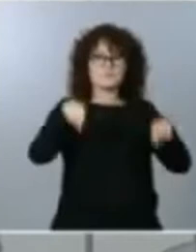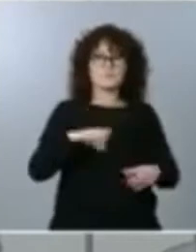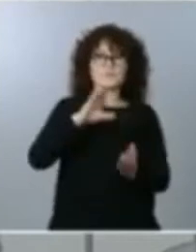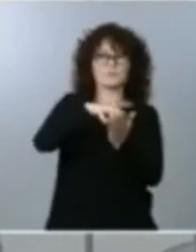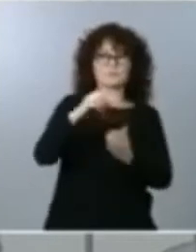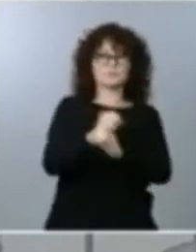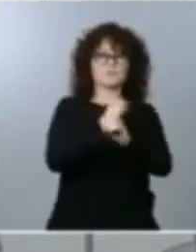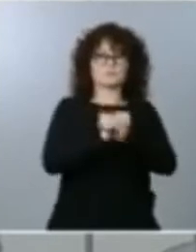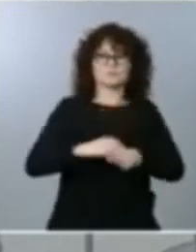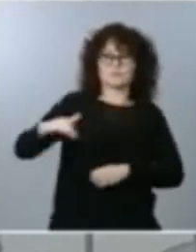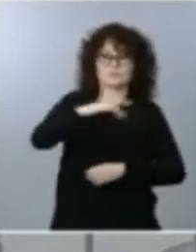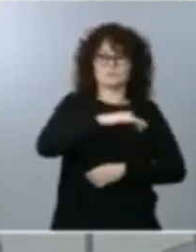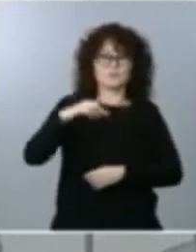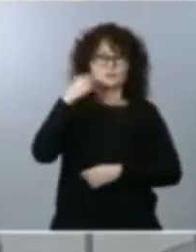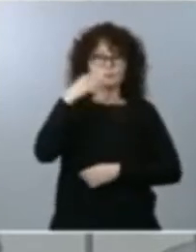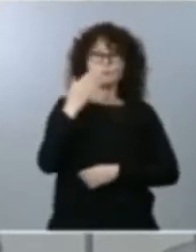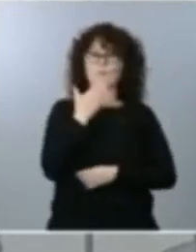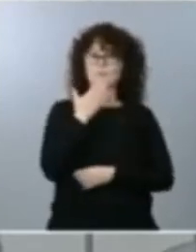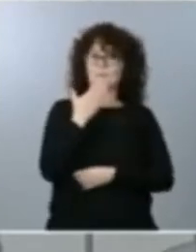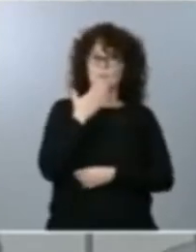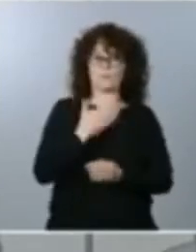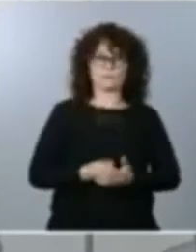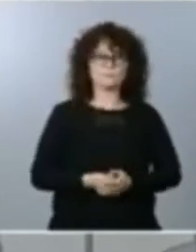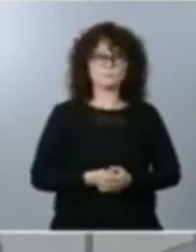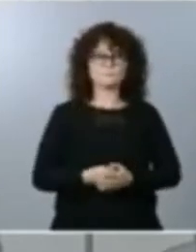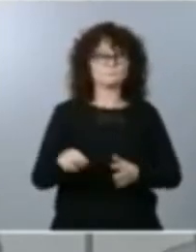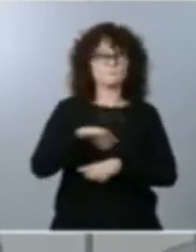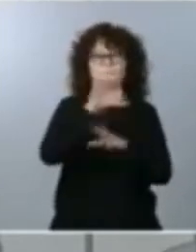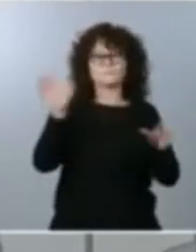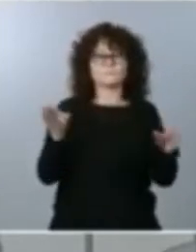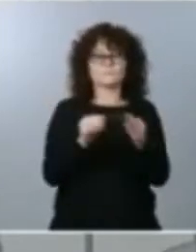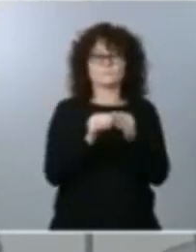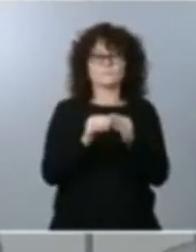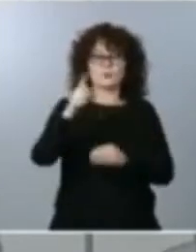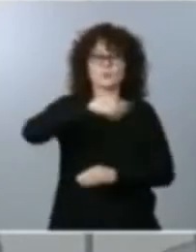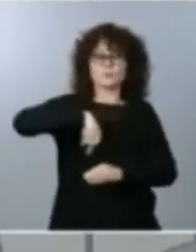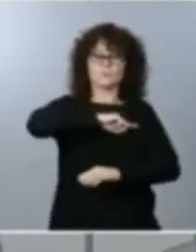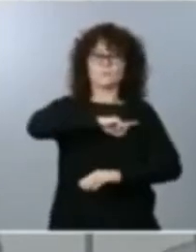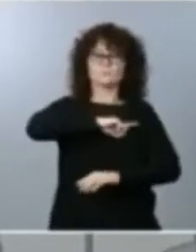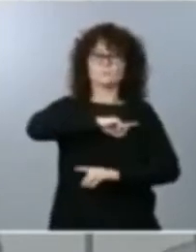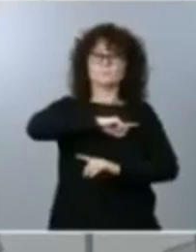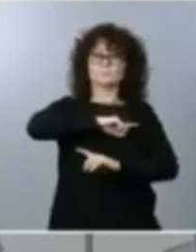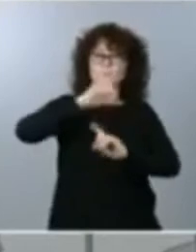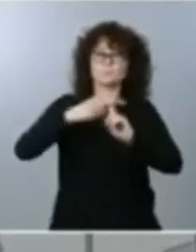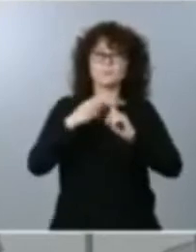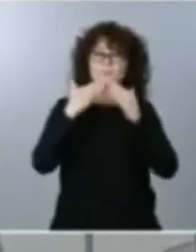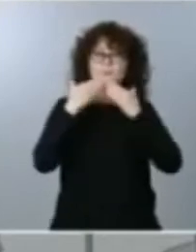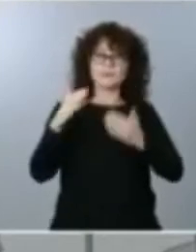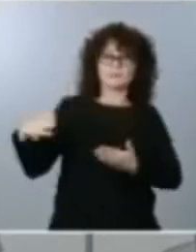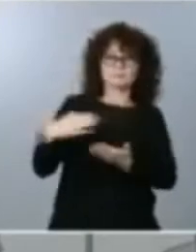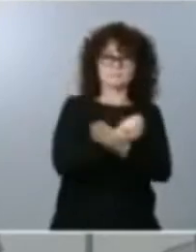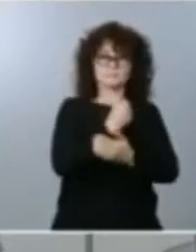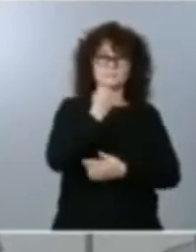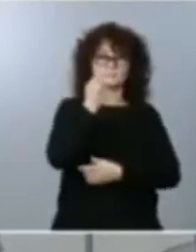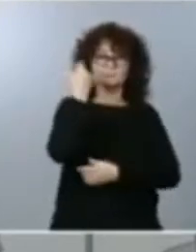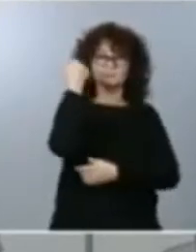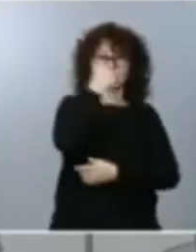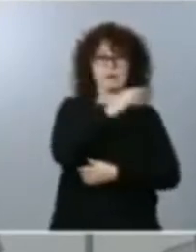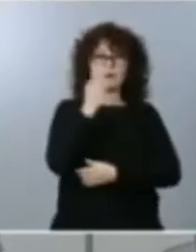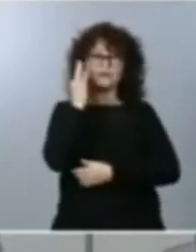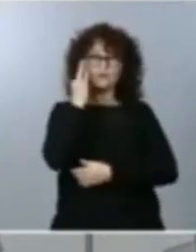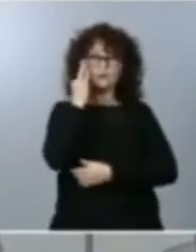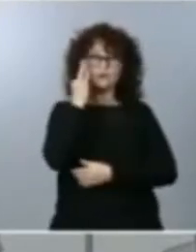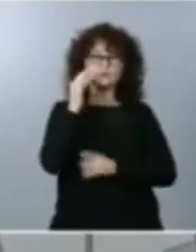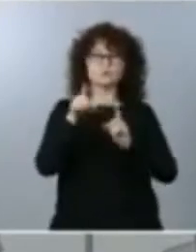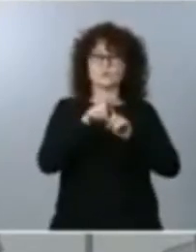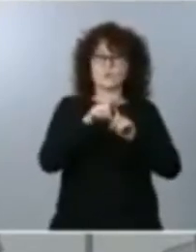culturales y de ocio. En definitiva, estamos logrando, con la ayuda de todos, de todas, con la disciplina social a la cual antes hacía referencia,